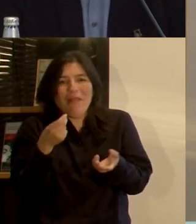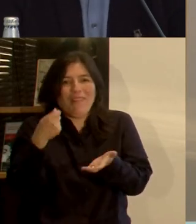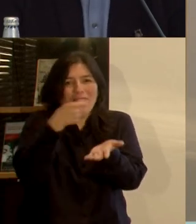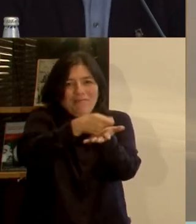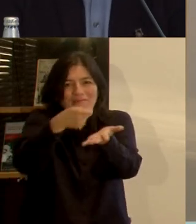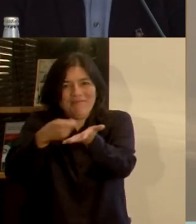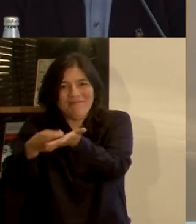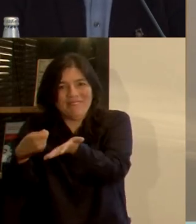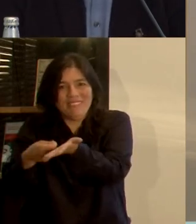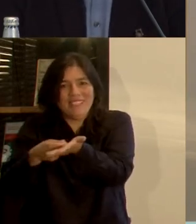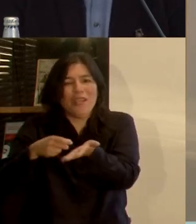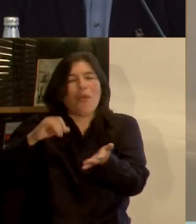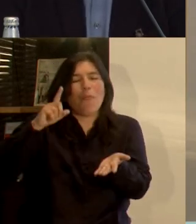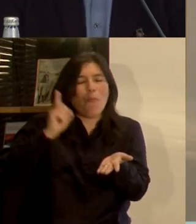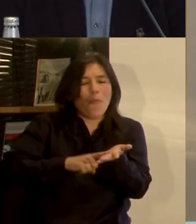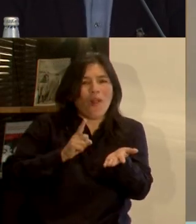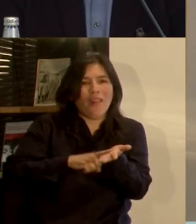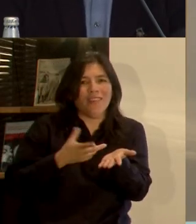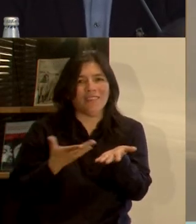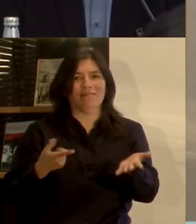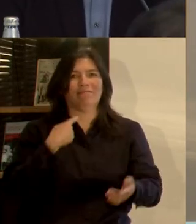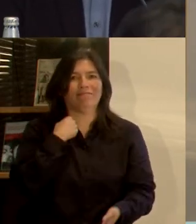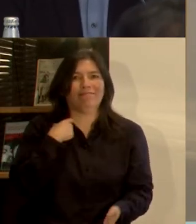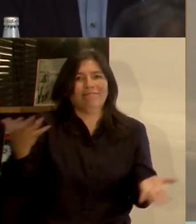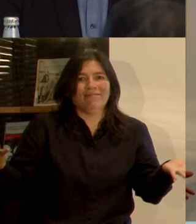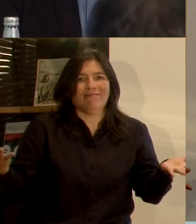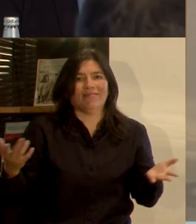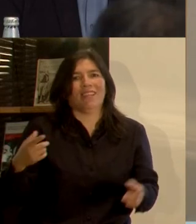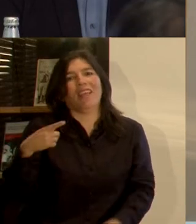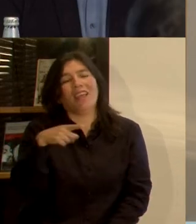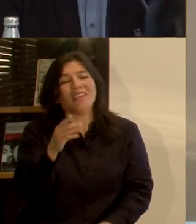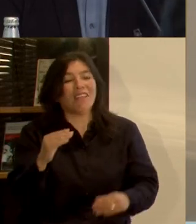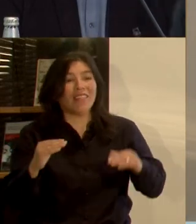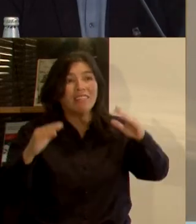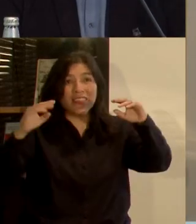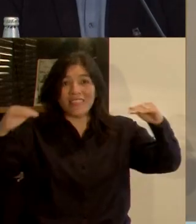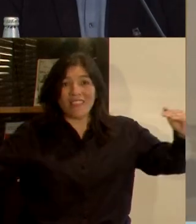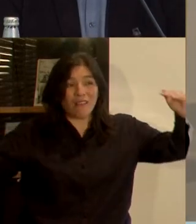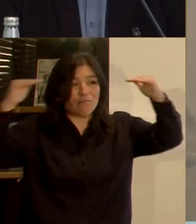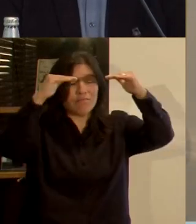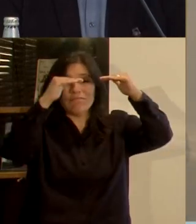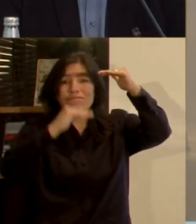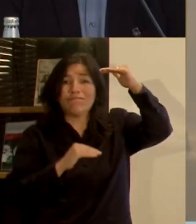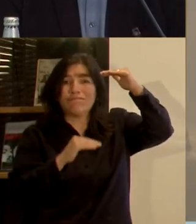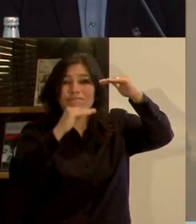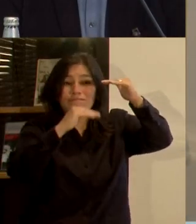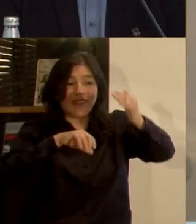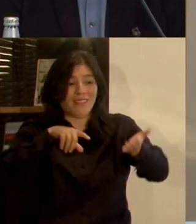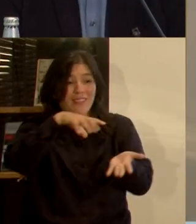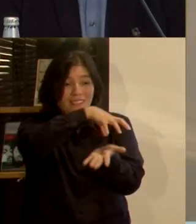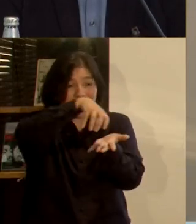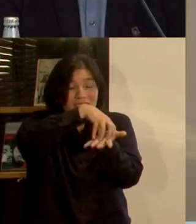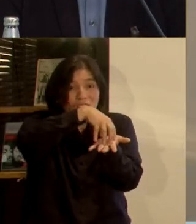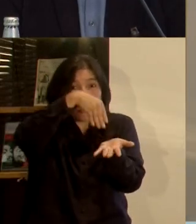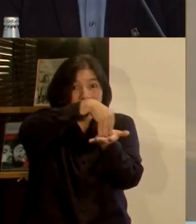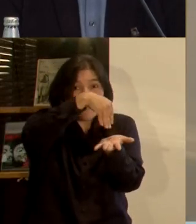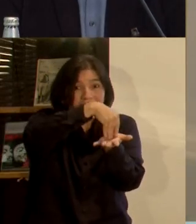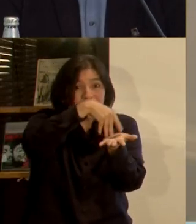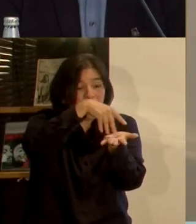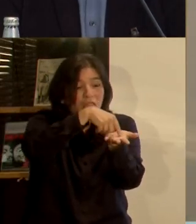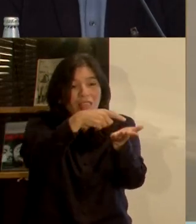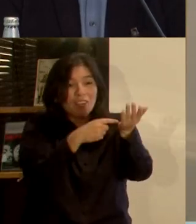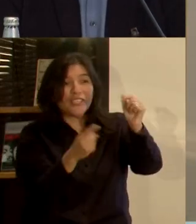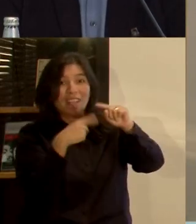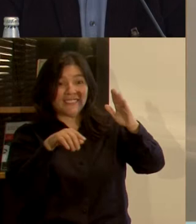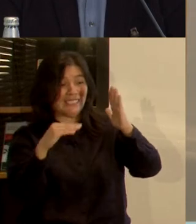cada una de las prestaciones. Por lo tanto, es más desigual las comunas al interior de un área metropolitana que entre ciudades